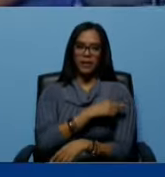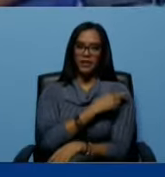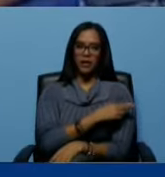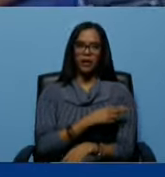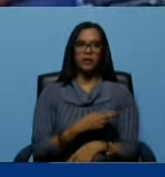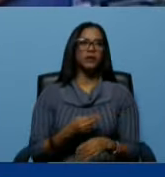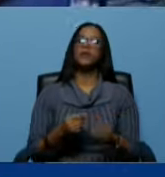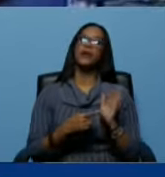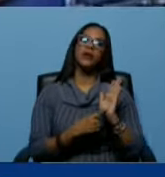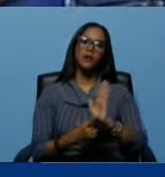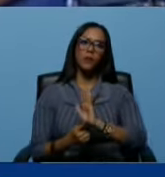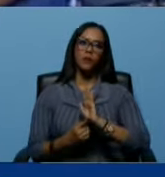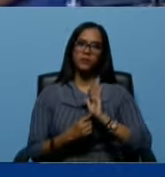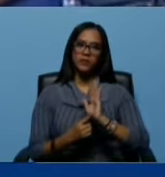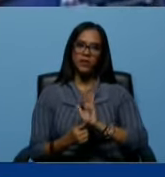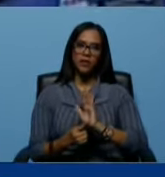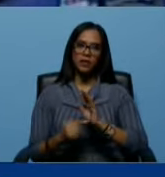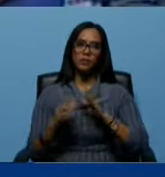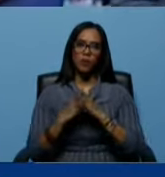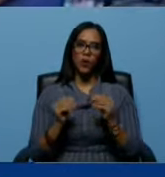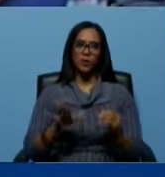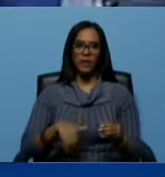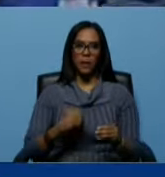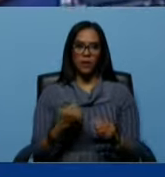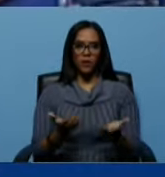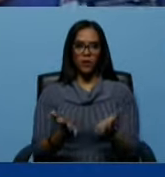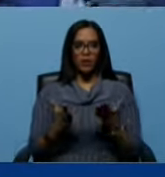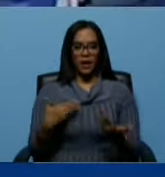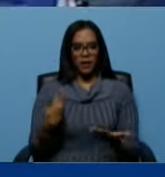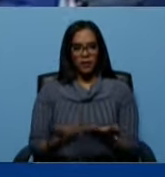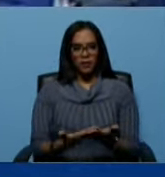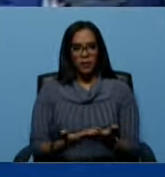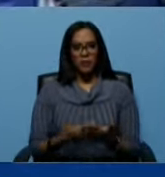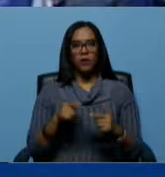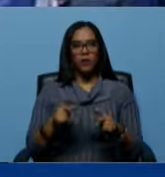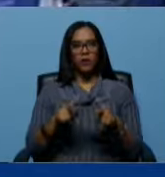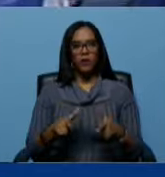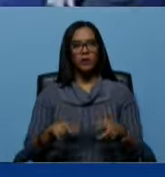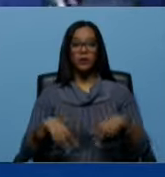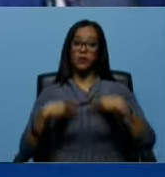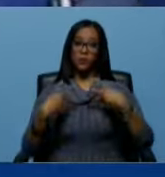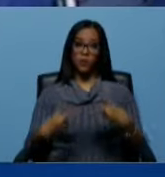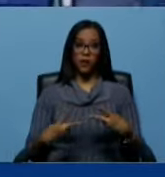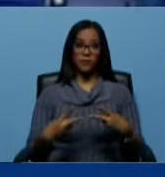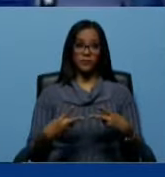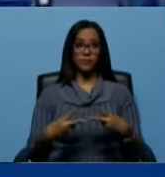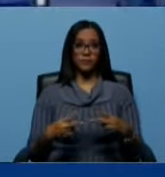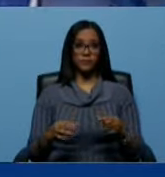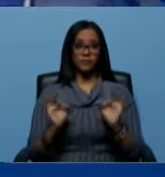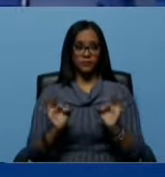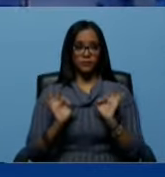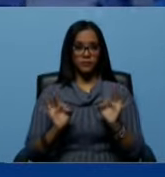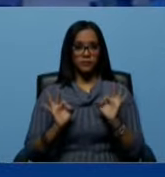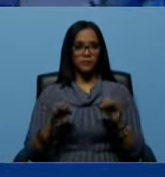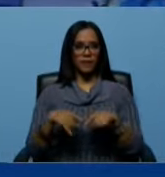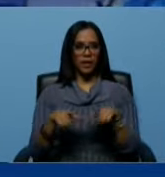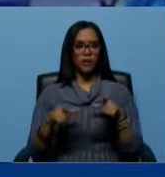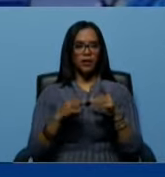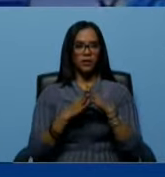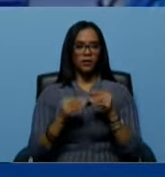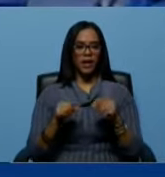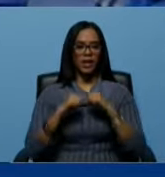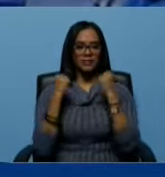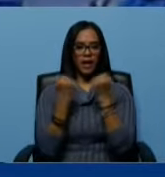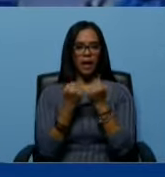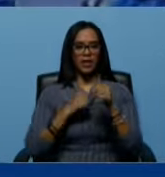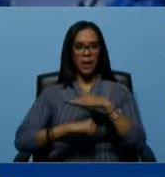poderles mostrar todo lo que se ha podido lograr hasta ahora con esta remodelación espectacular de lo que es el área de toda la sala de parto